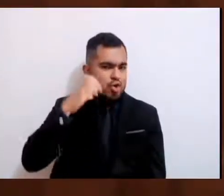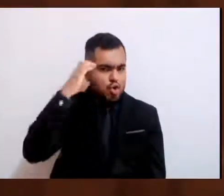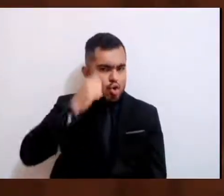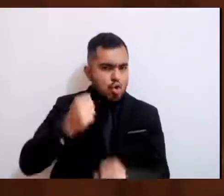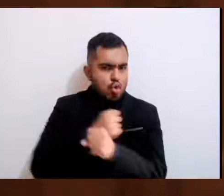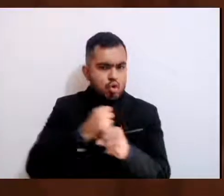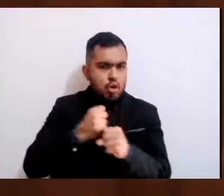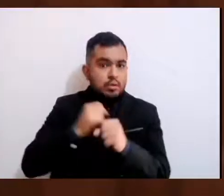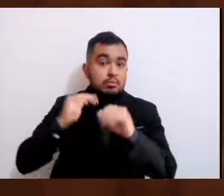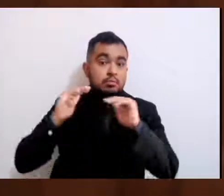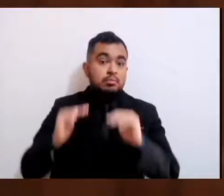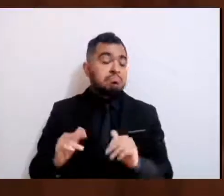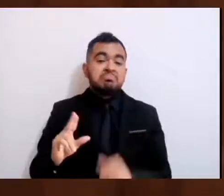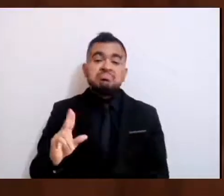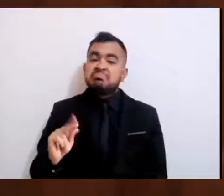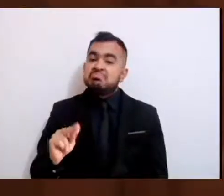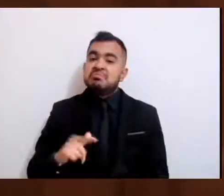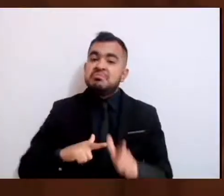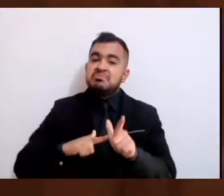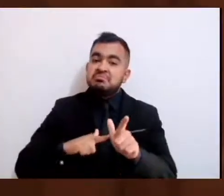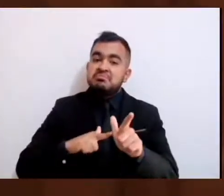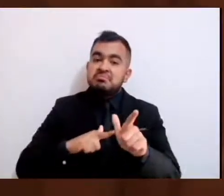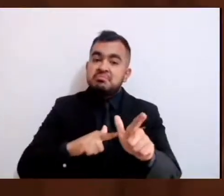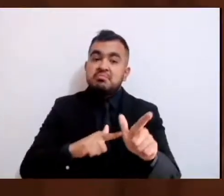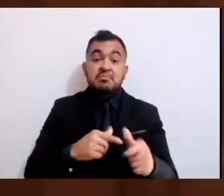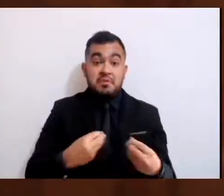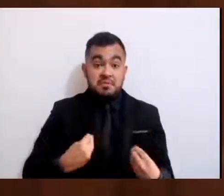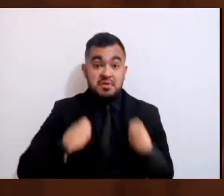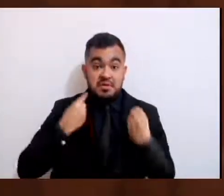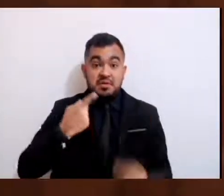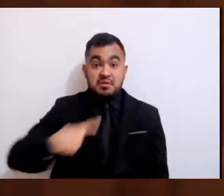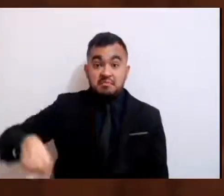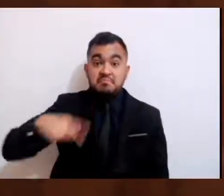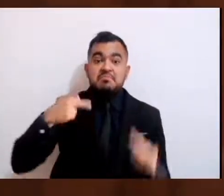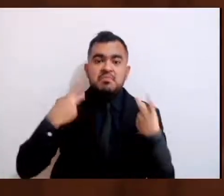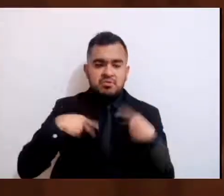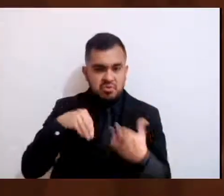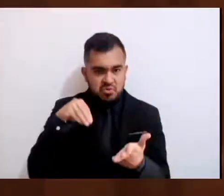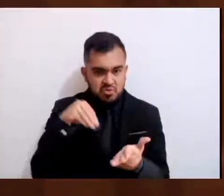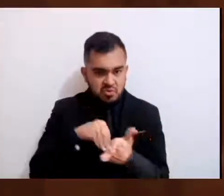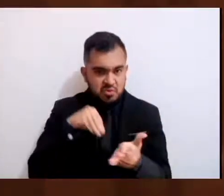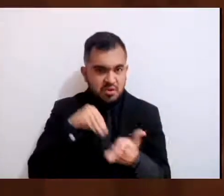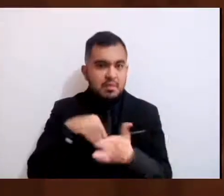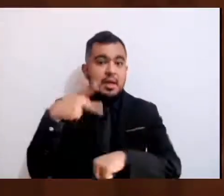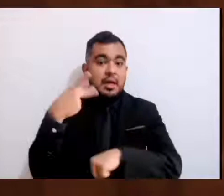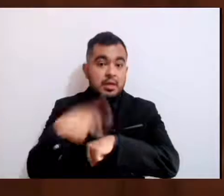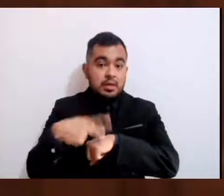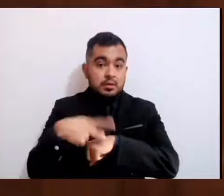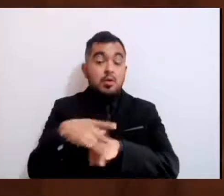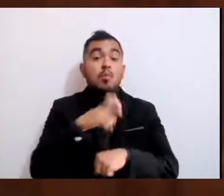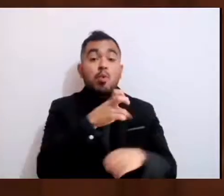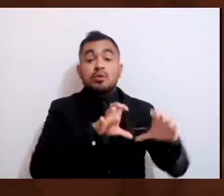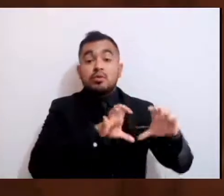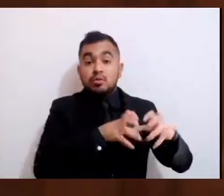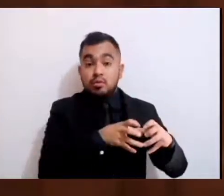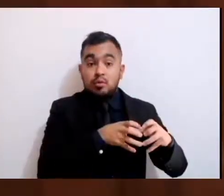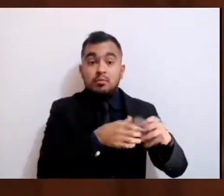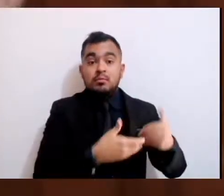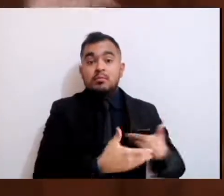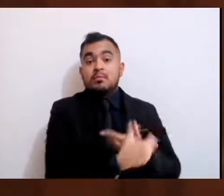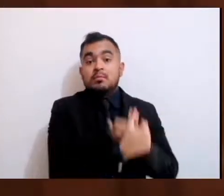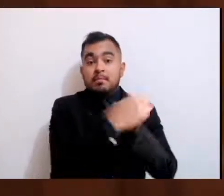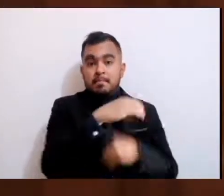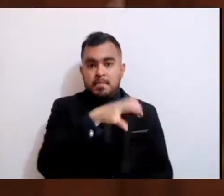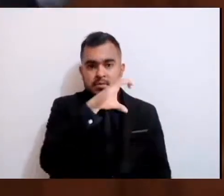diferentes personas siguen en riesgo. Por ello, la bancada naranja y agradezco a mis compañeros